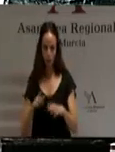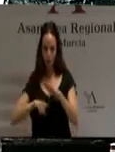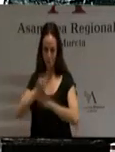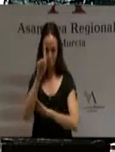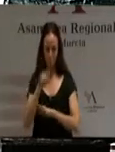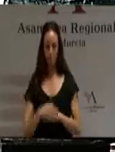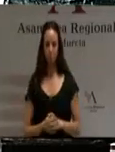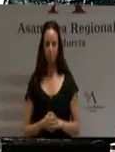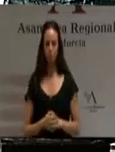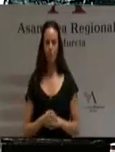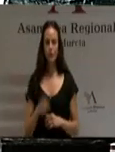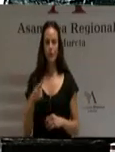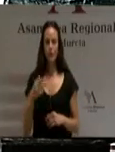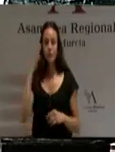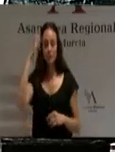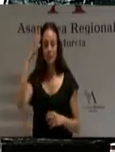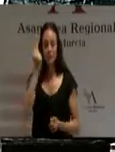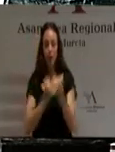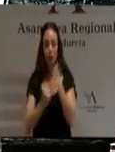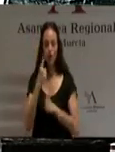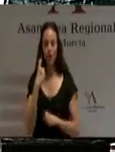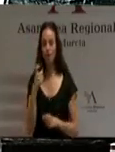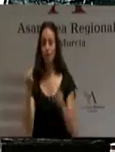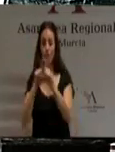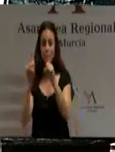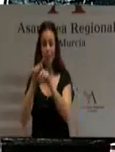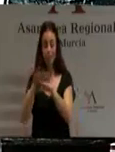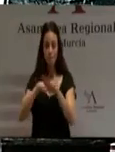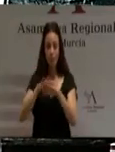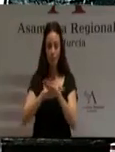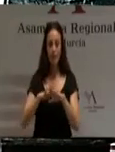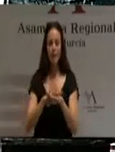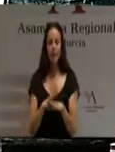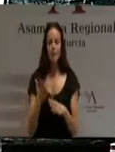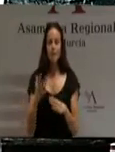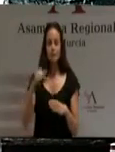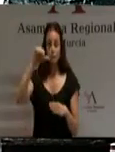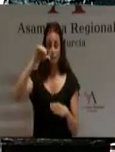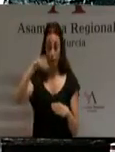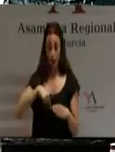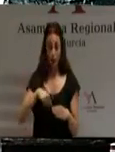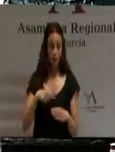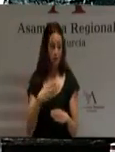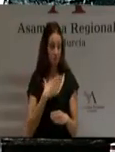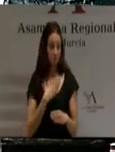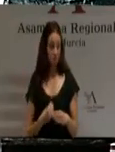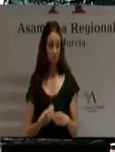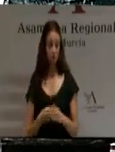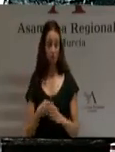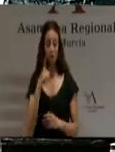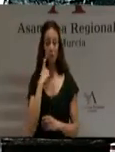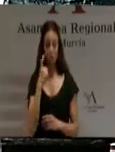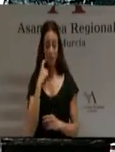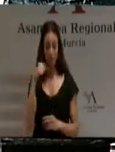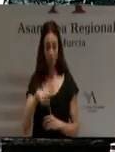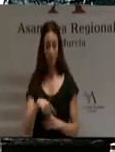expectativas económicas, se hace necesario que entidades bancarias con mayor arraigo en nuestra tierra, una vez terminado el programa de asistencia